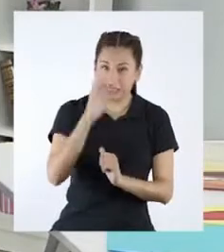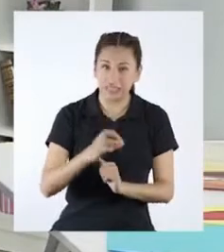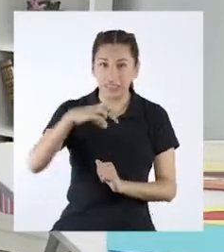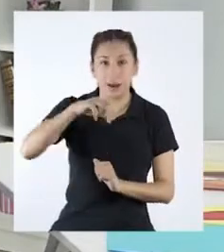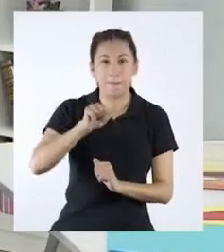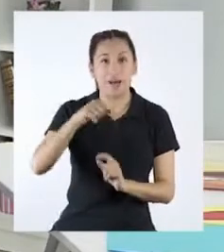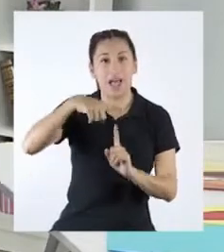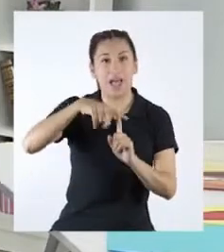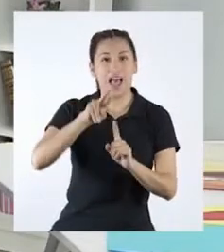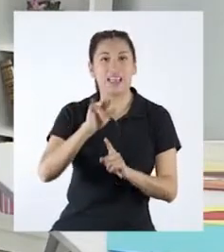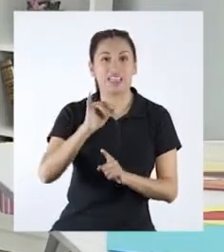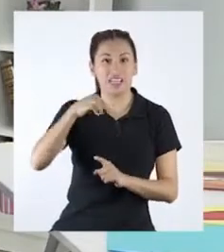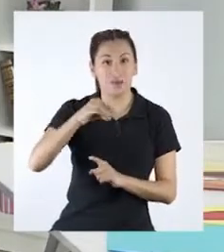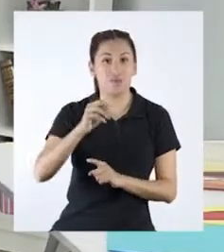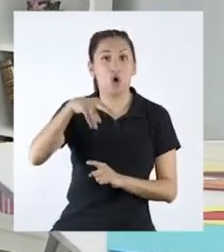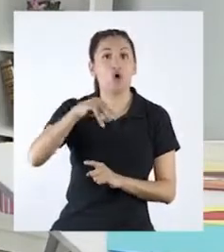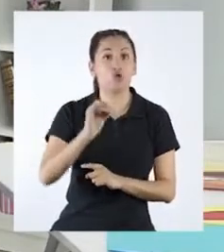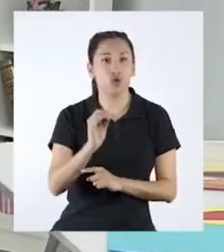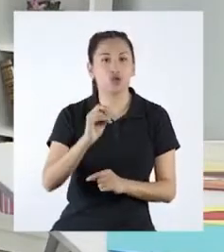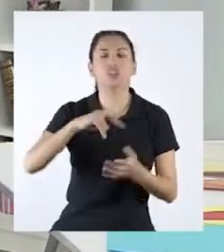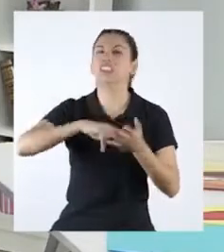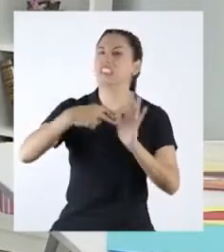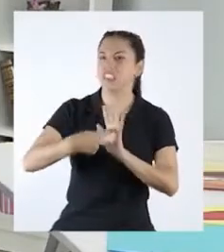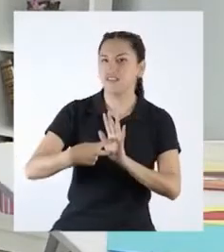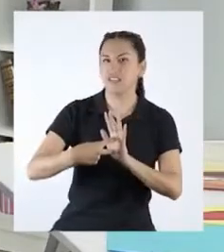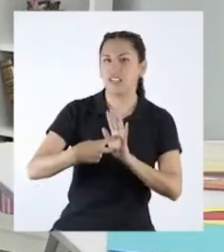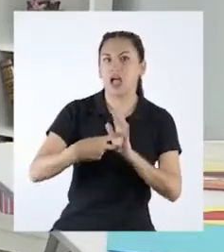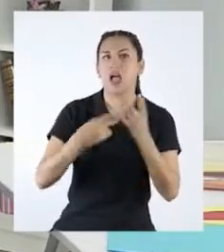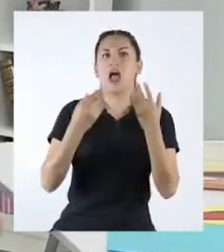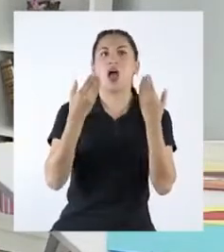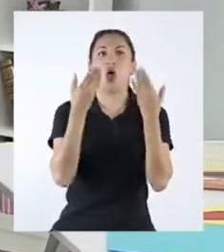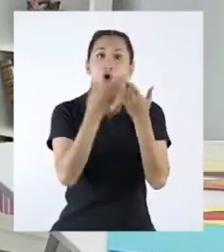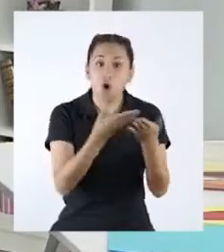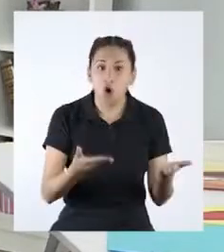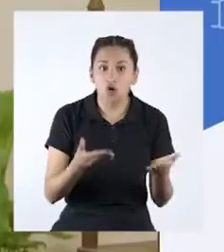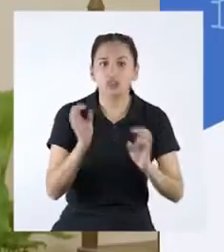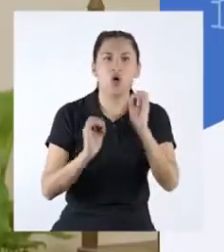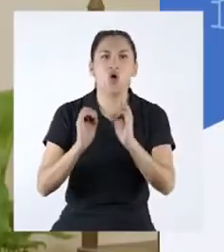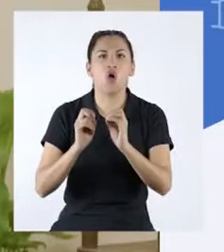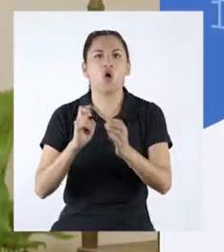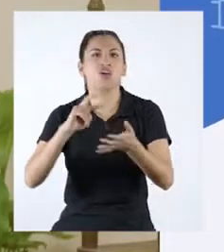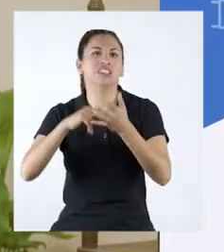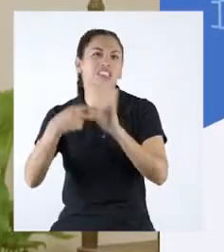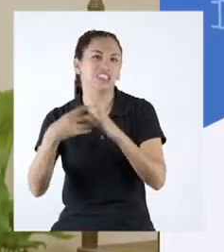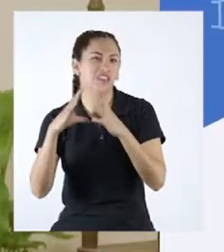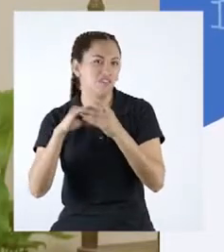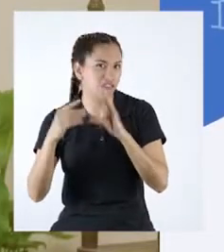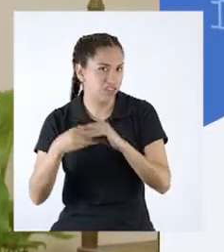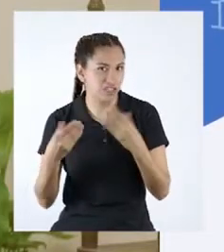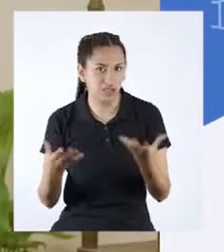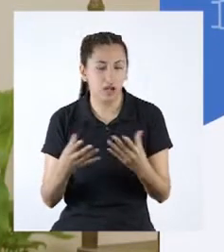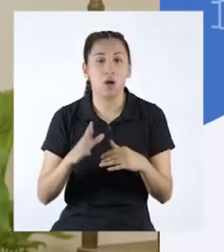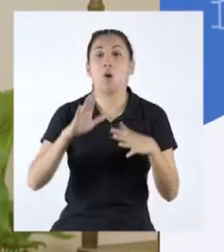patrimonio en sí se refiere a los objetos o a sus significados? Pueden ser de ambos tipos. Un patrimonio